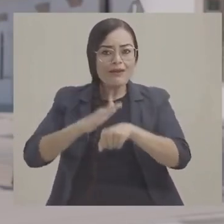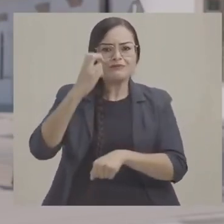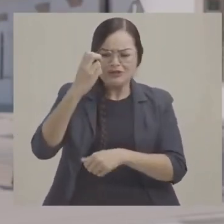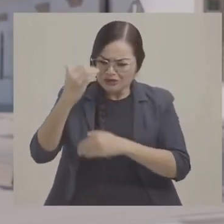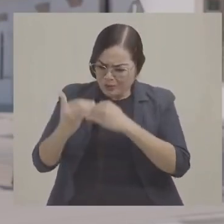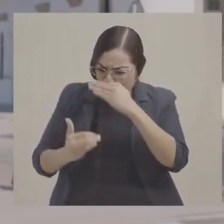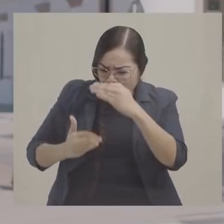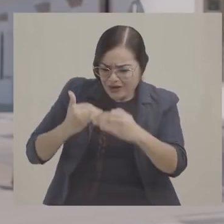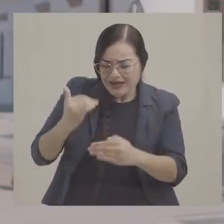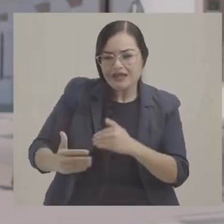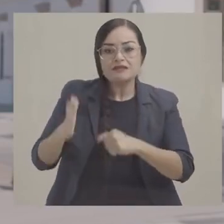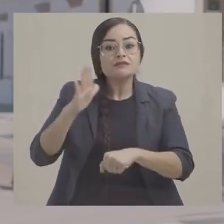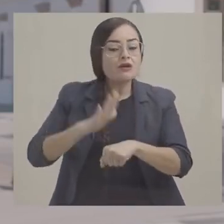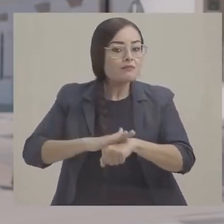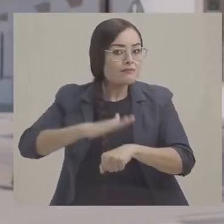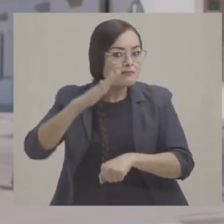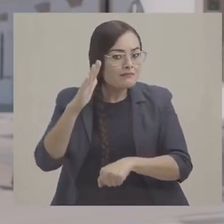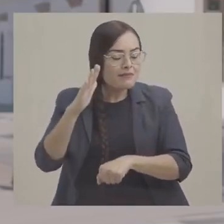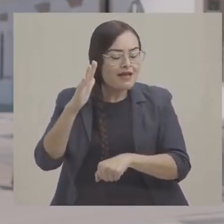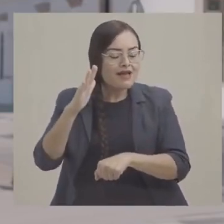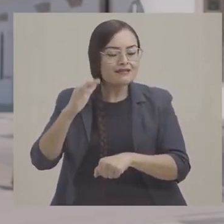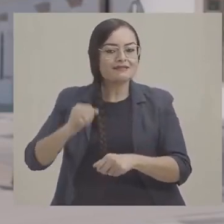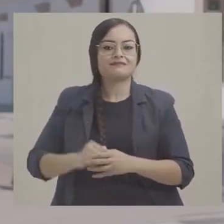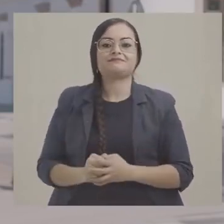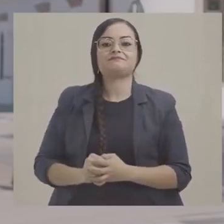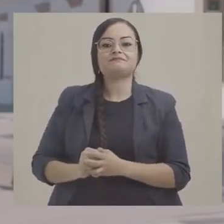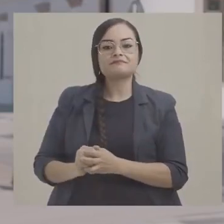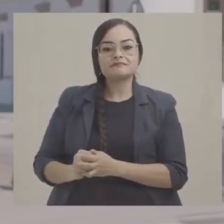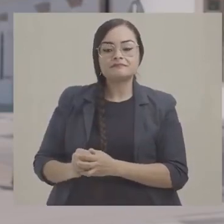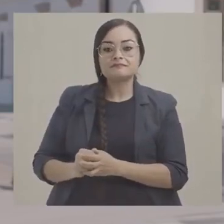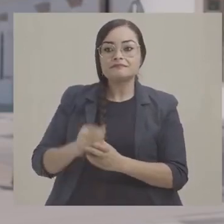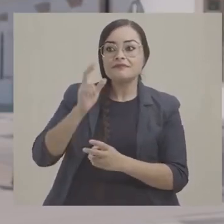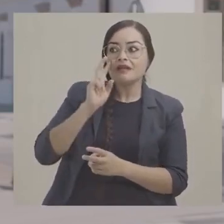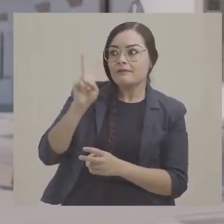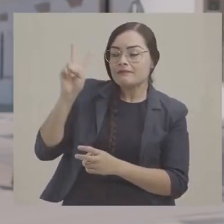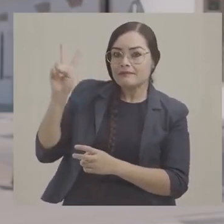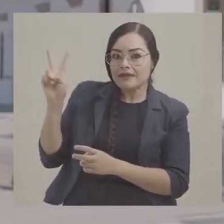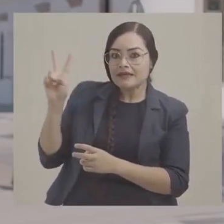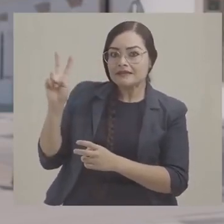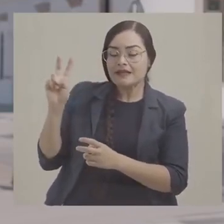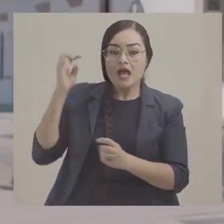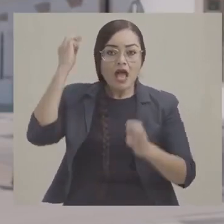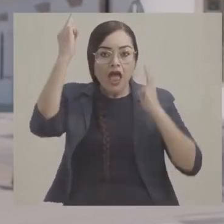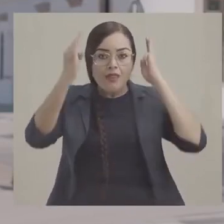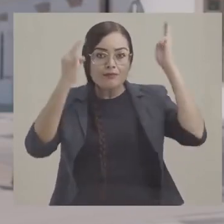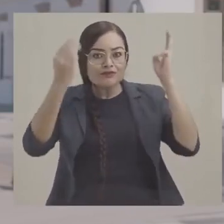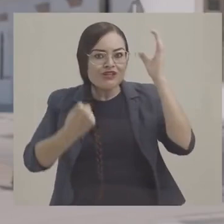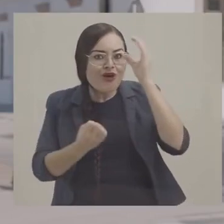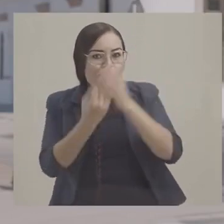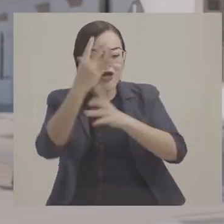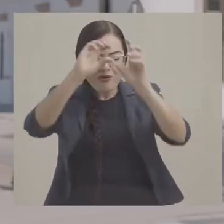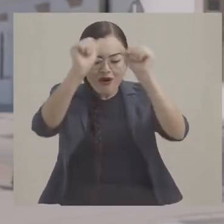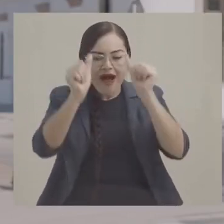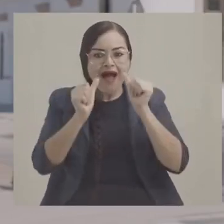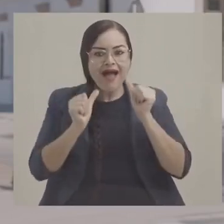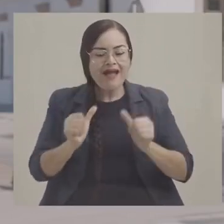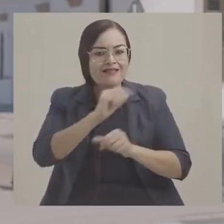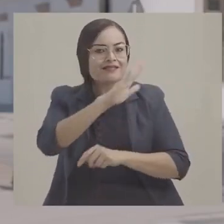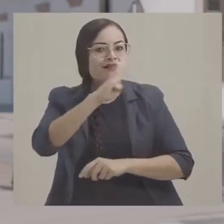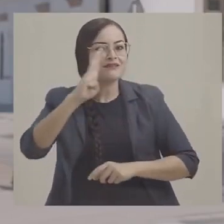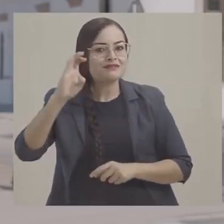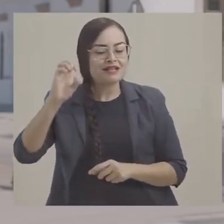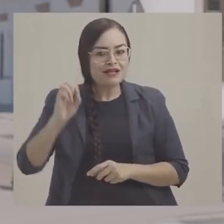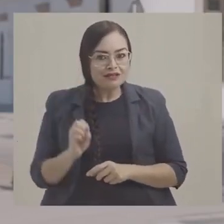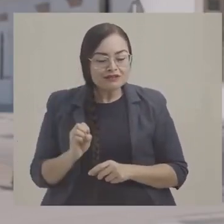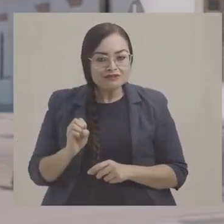más progreso. Y si hablábamos de bellezas, miren esta joya que está a mis espaldas. Es el nuevo Museo de Arte de Baja